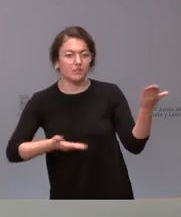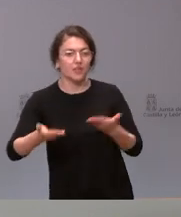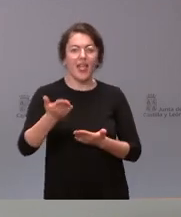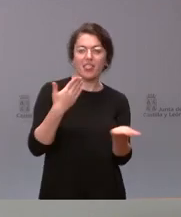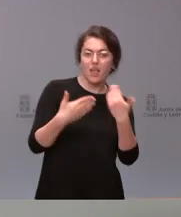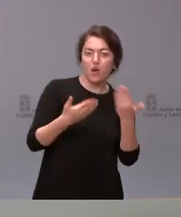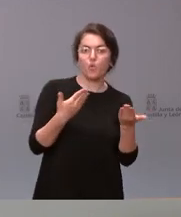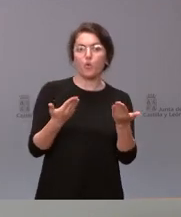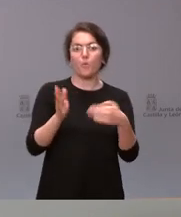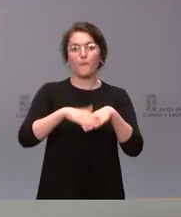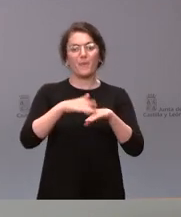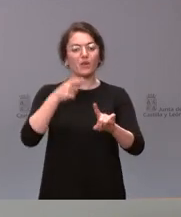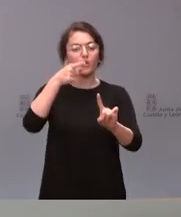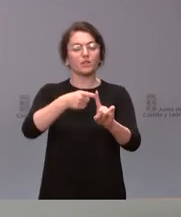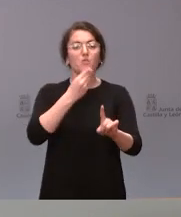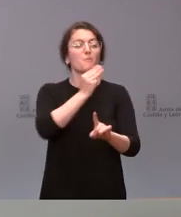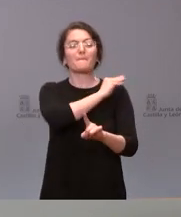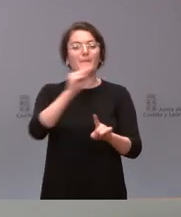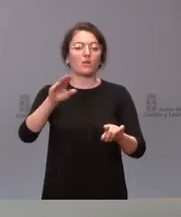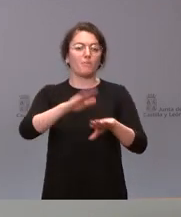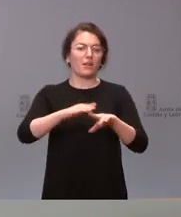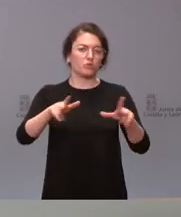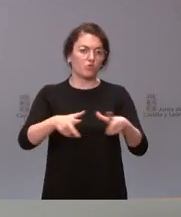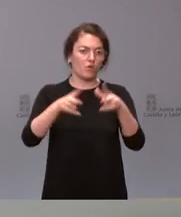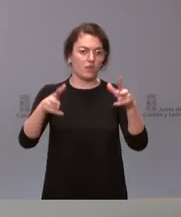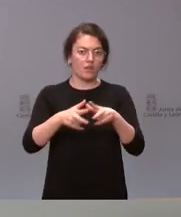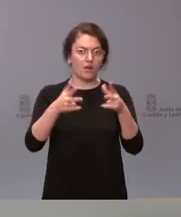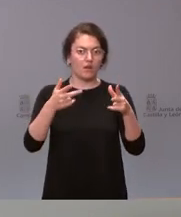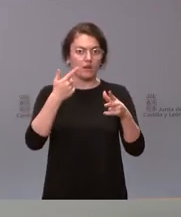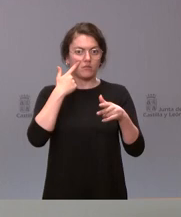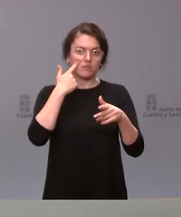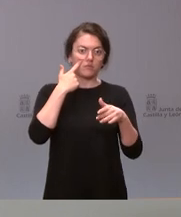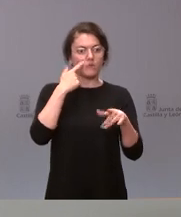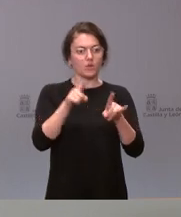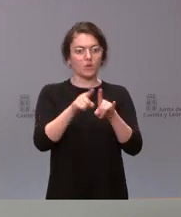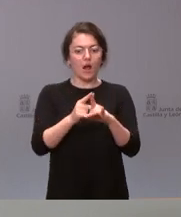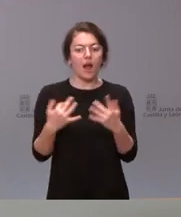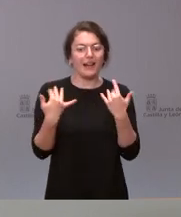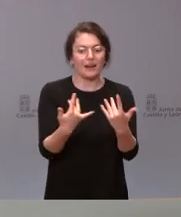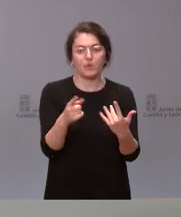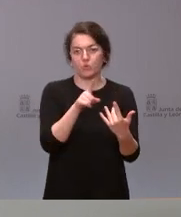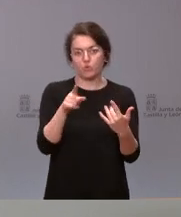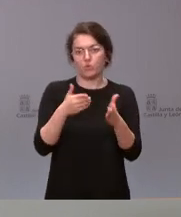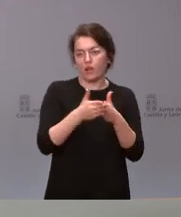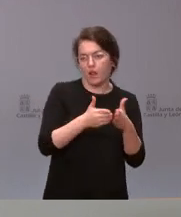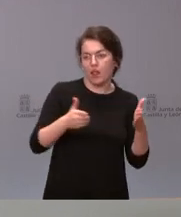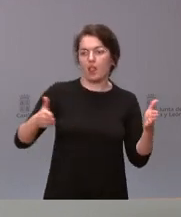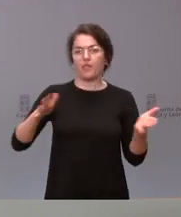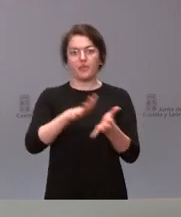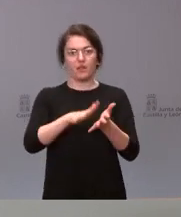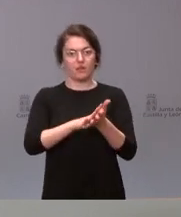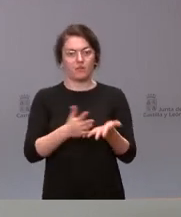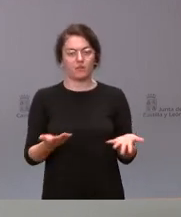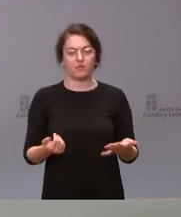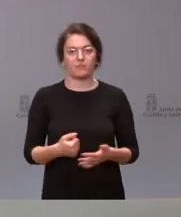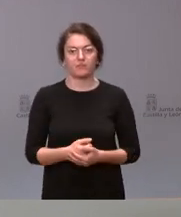buscando también un espacio suficientemente amplio en el tiempo para intentarlo hacer. Y no en función del último momento cuando se cierra el periodo de votación.